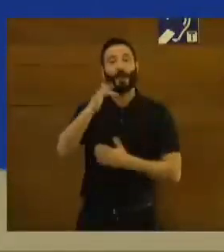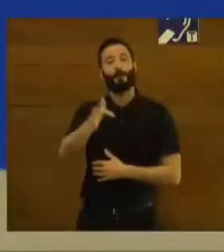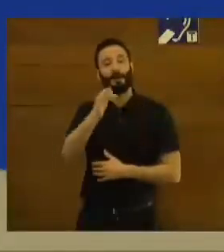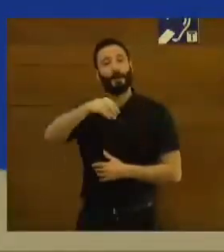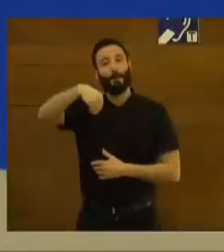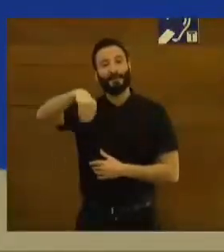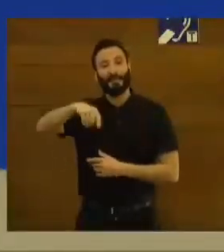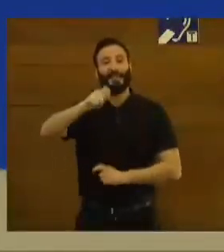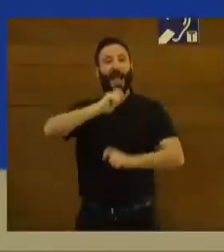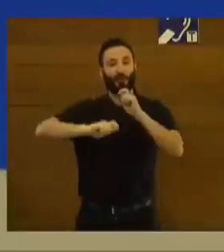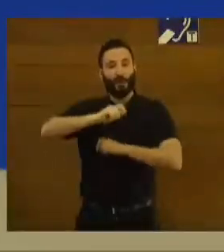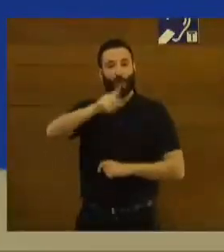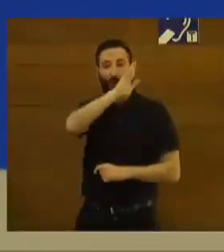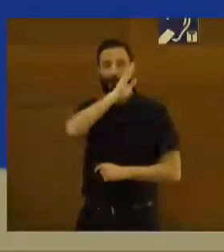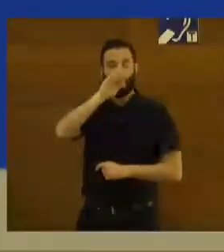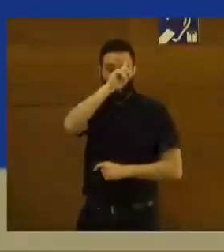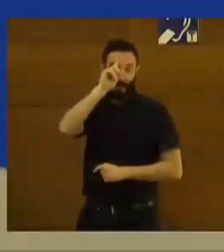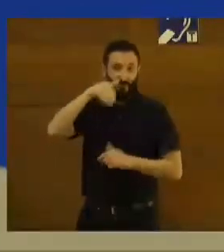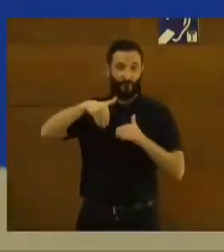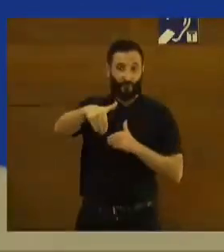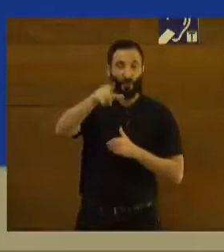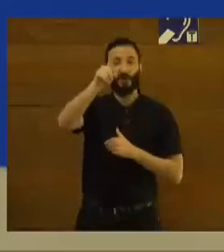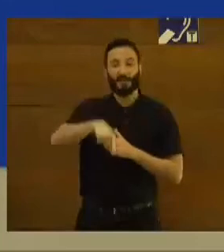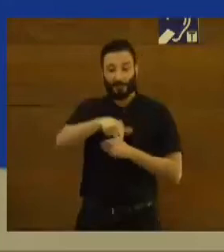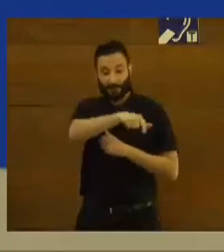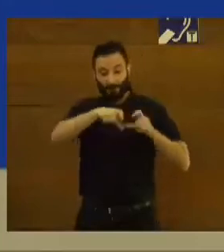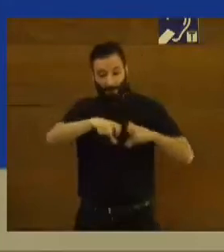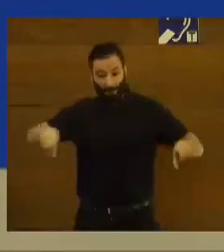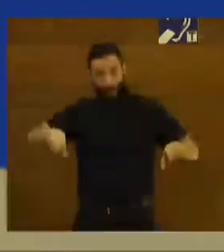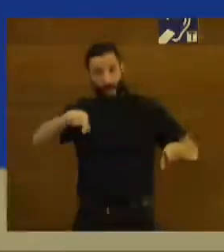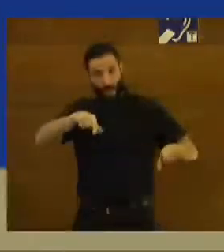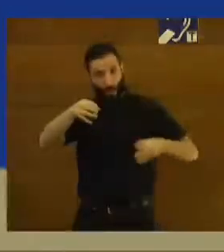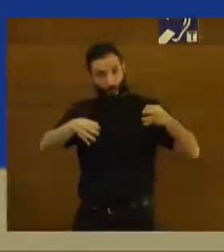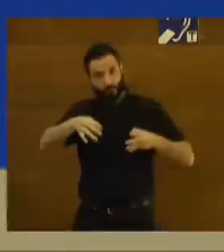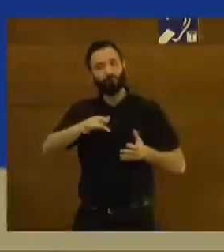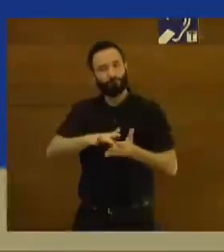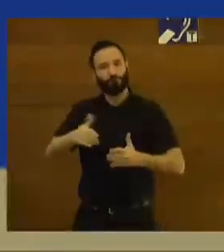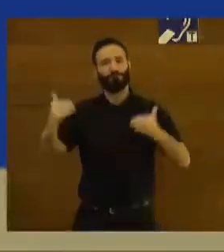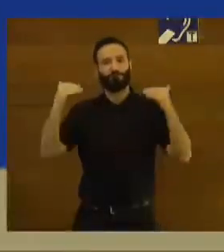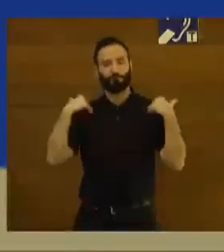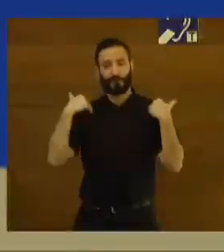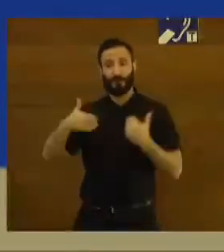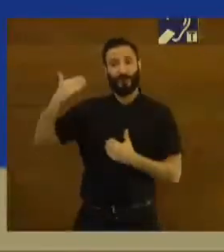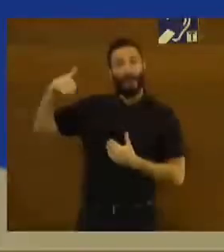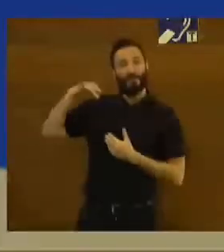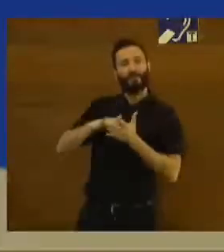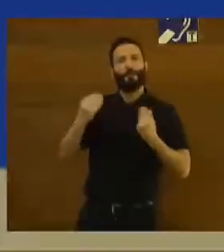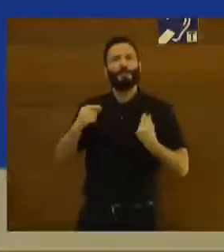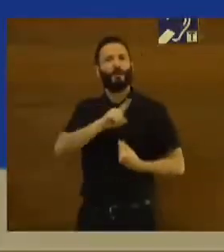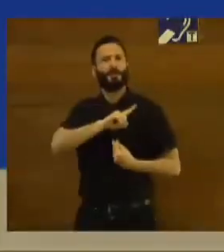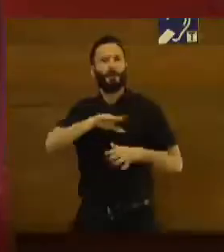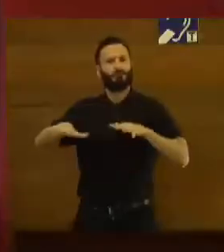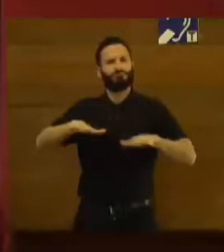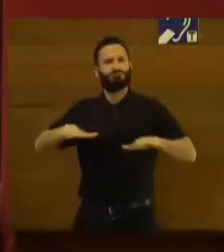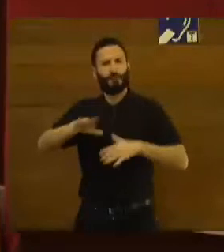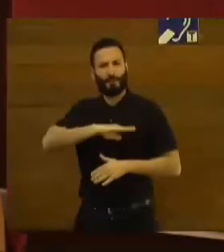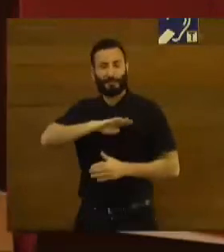Madrid Futuro y miembro del jurado de estos premios. Manuel tiene una vida militar o tuvo una vida militar muy activa y hace algunos